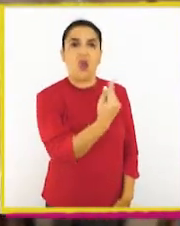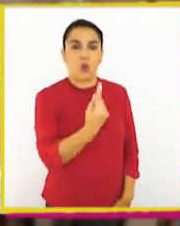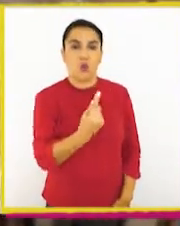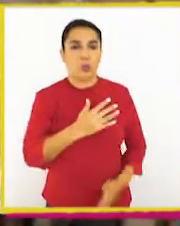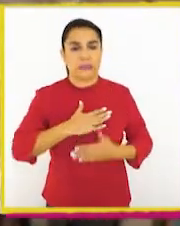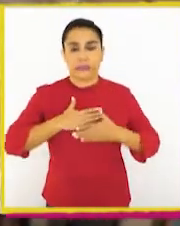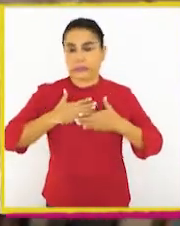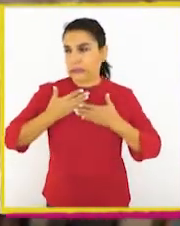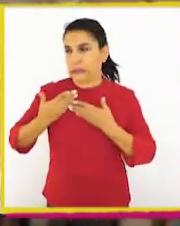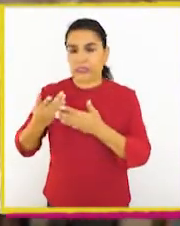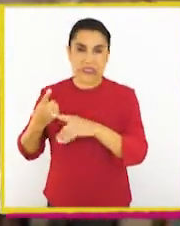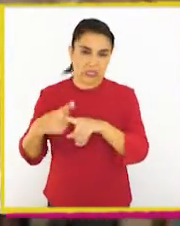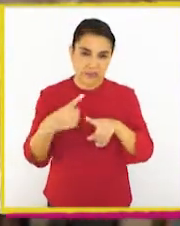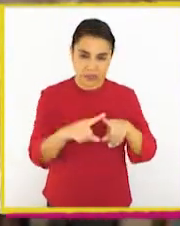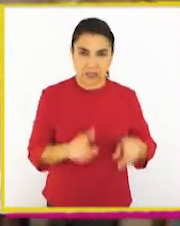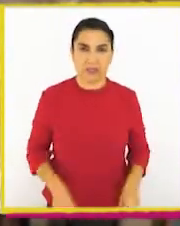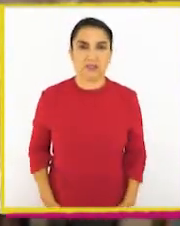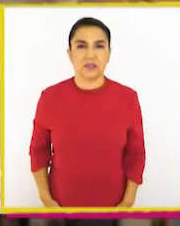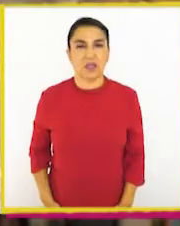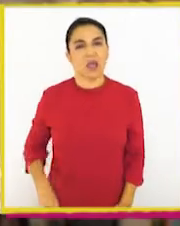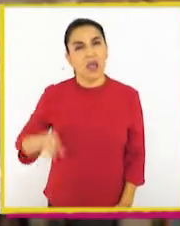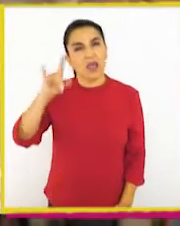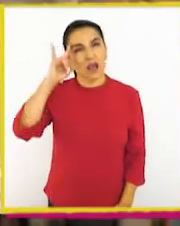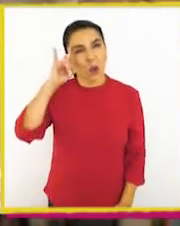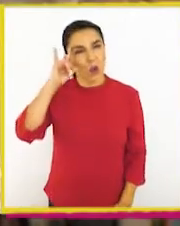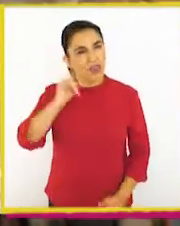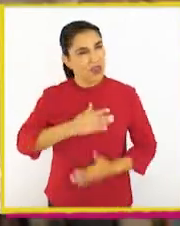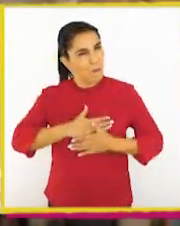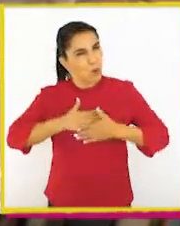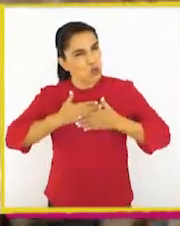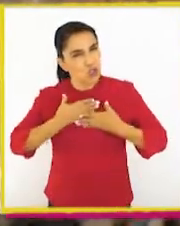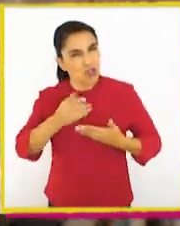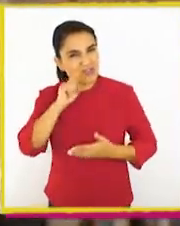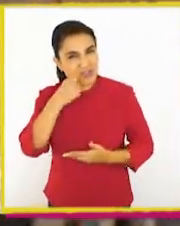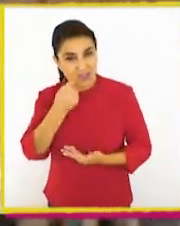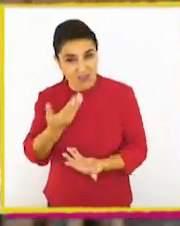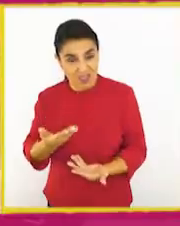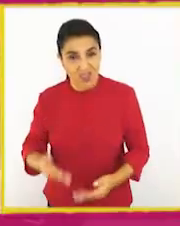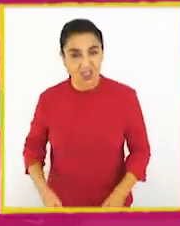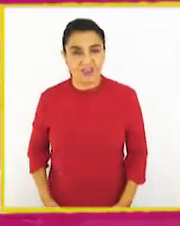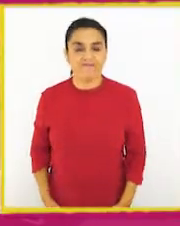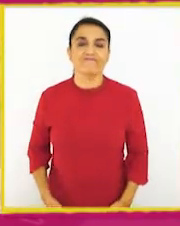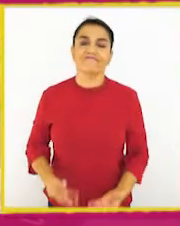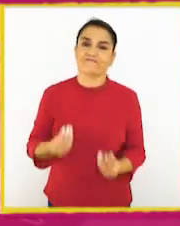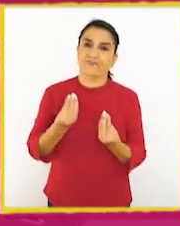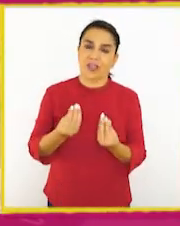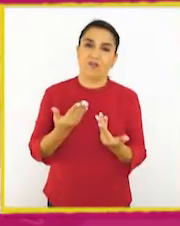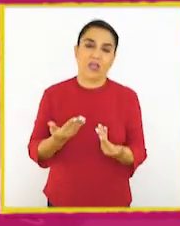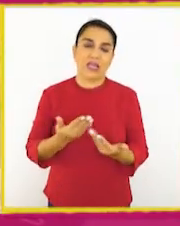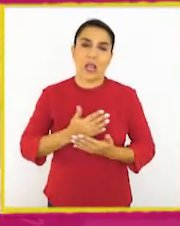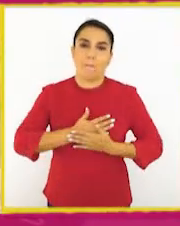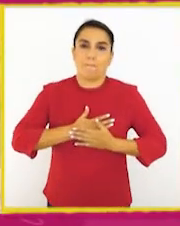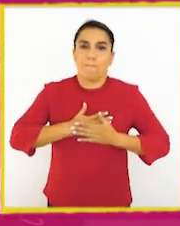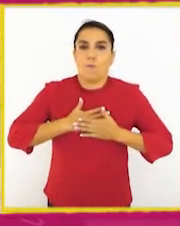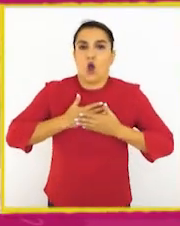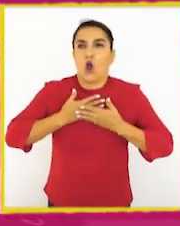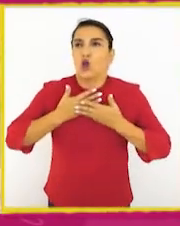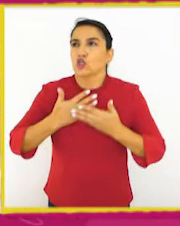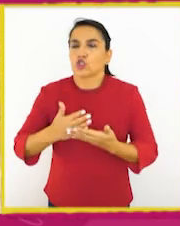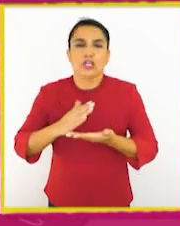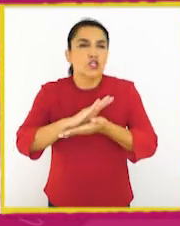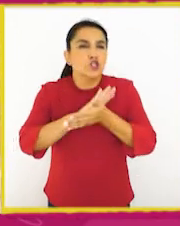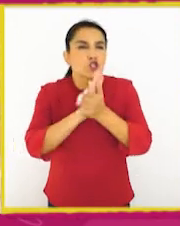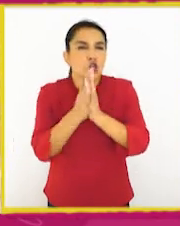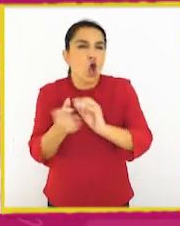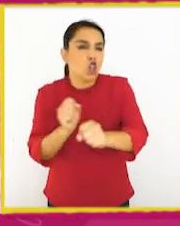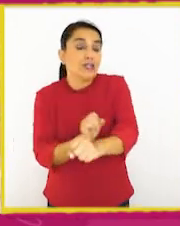puede sentir diferentes emociones. ¿Recuerdan lo que son las emociones? Bien, las emociones